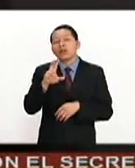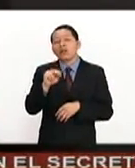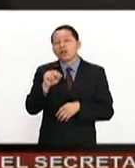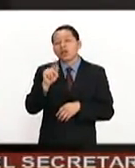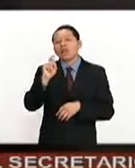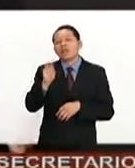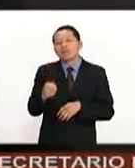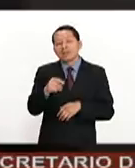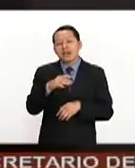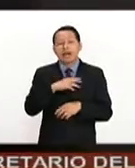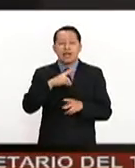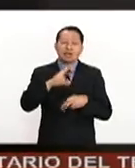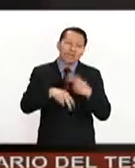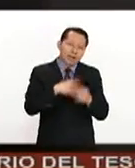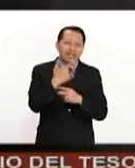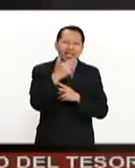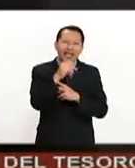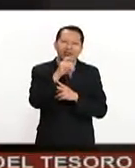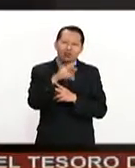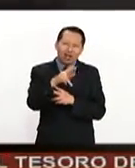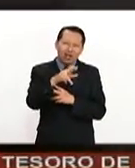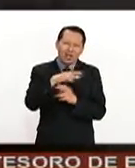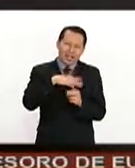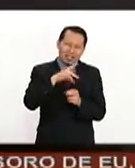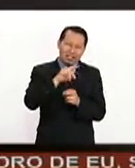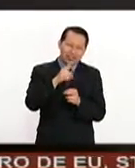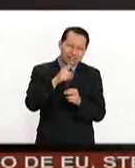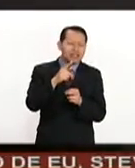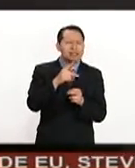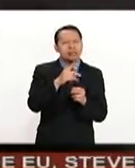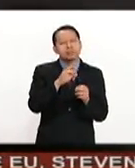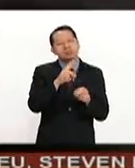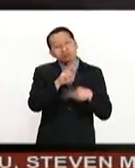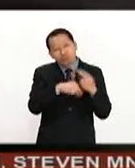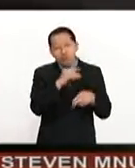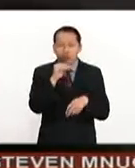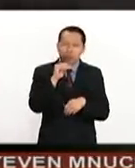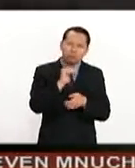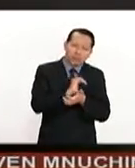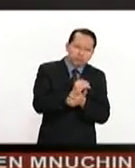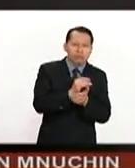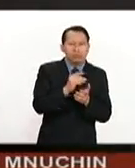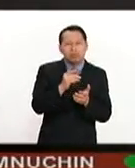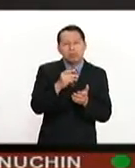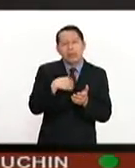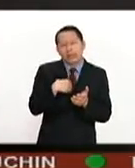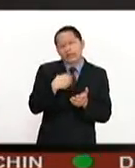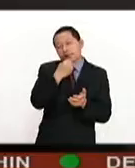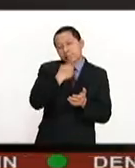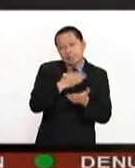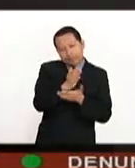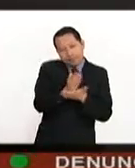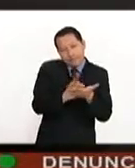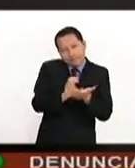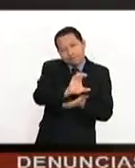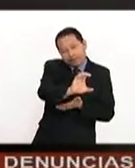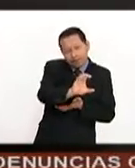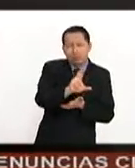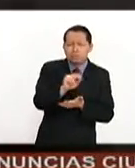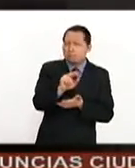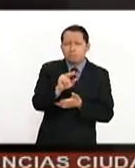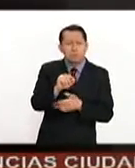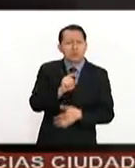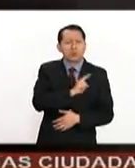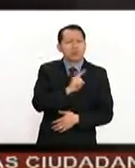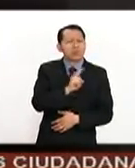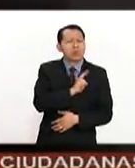ir con un gestor o con alguien que intervenga y que se quede con parte de tu dinero. Tú solito aplicas a esta convocatoria y